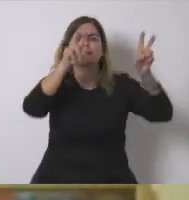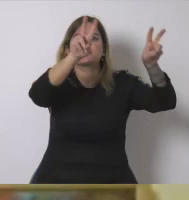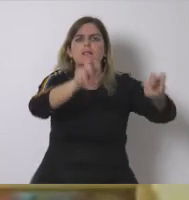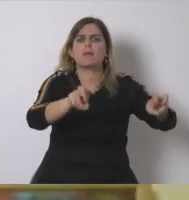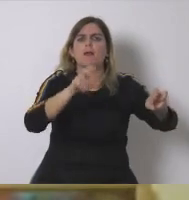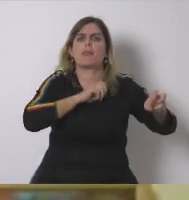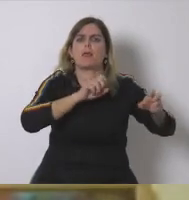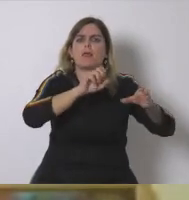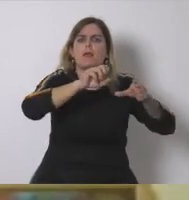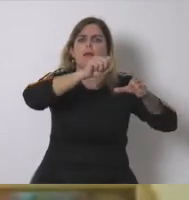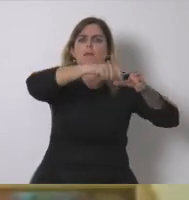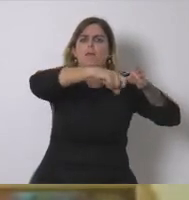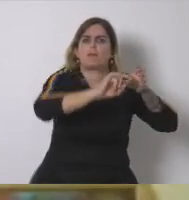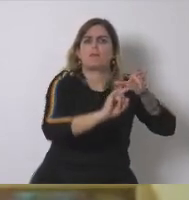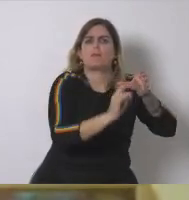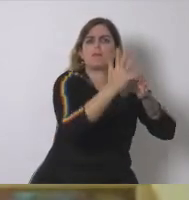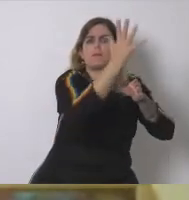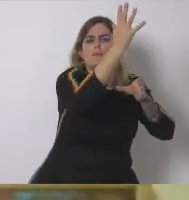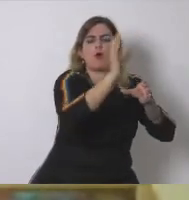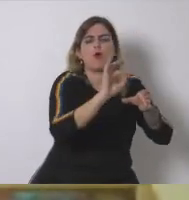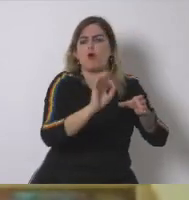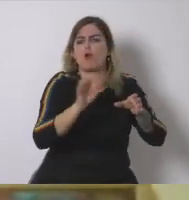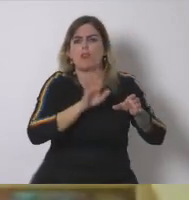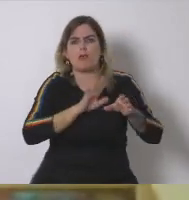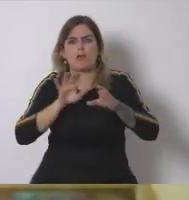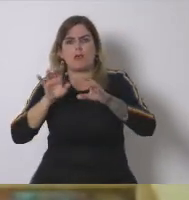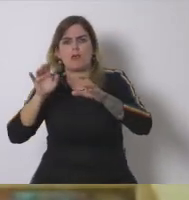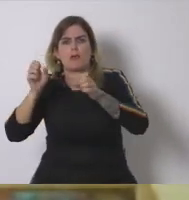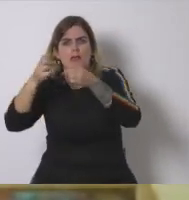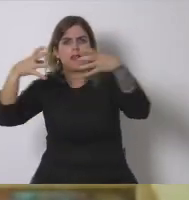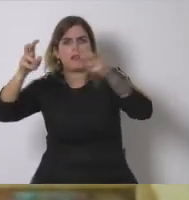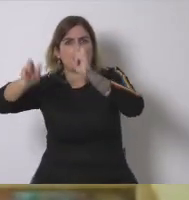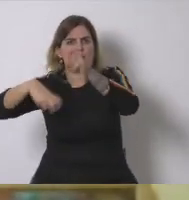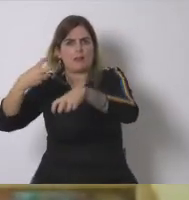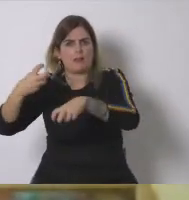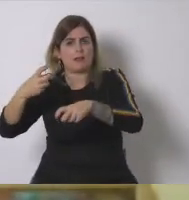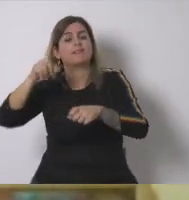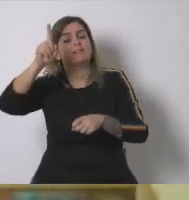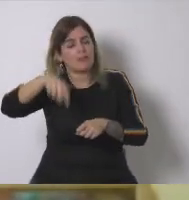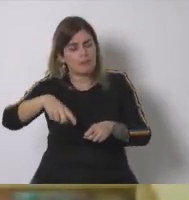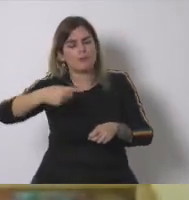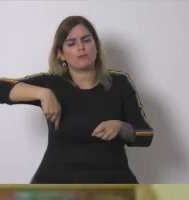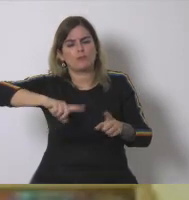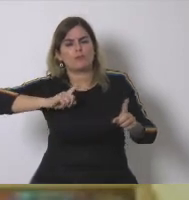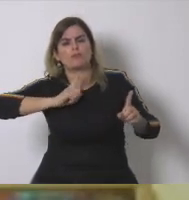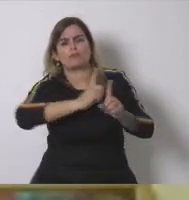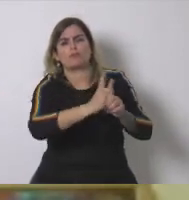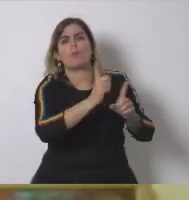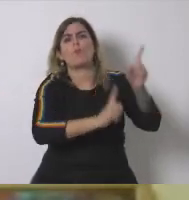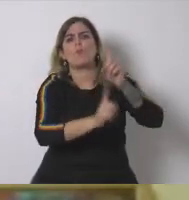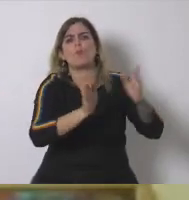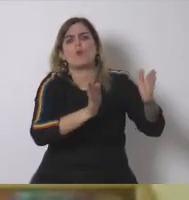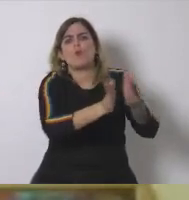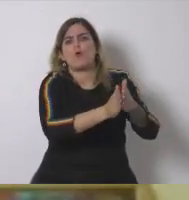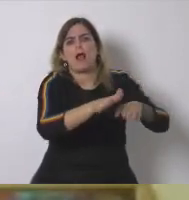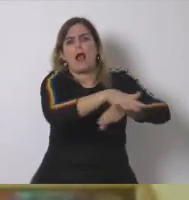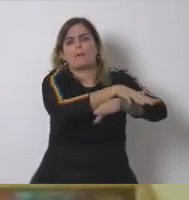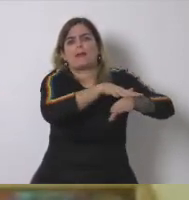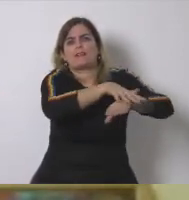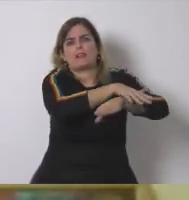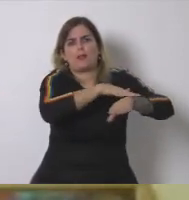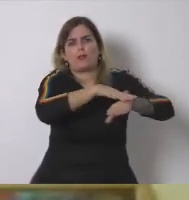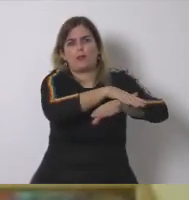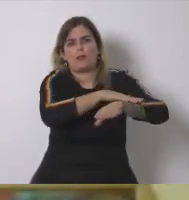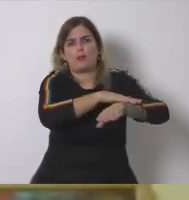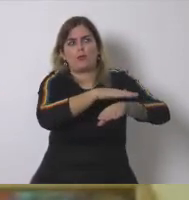en las fotovoltaicas y tengo además un conflicto el mismo conflicto con las administraciones